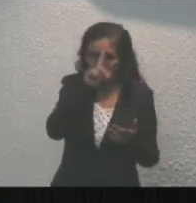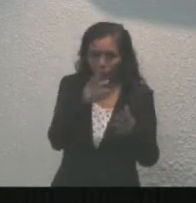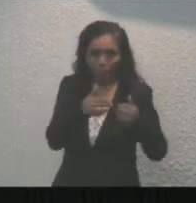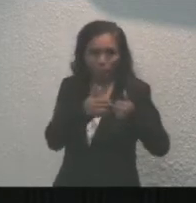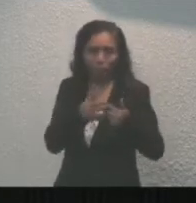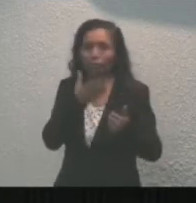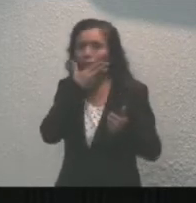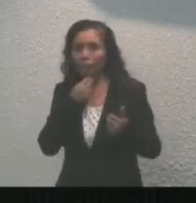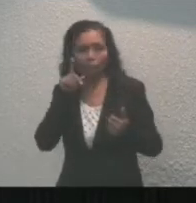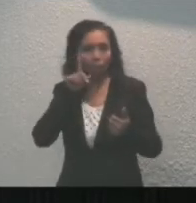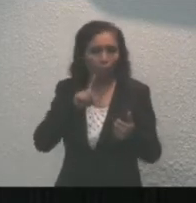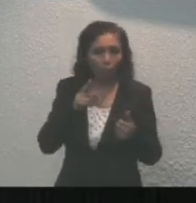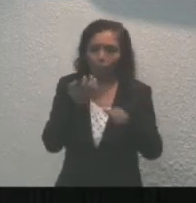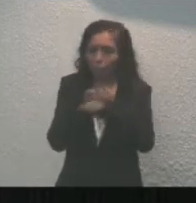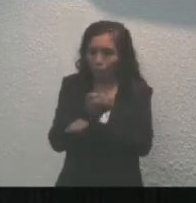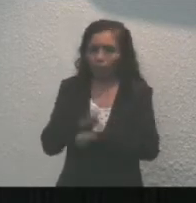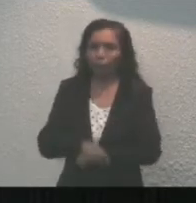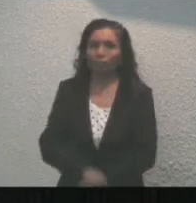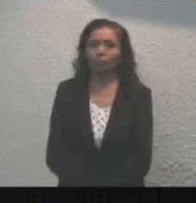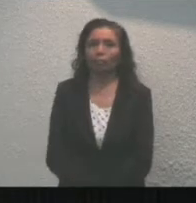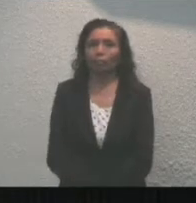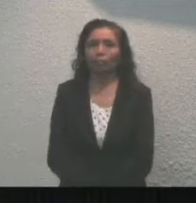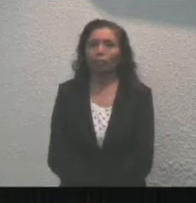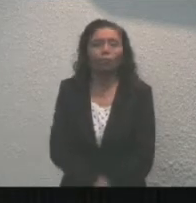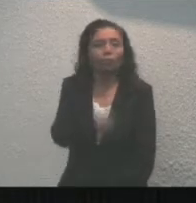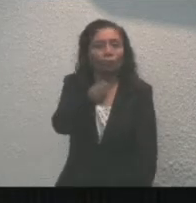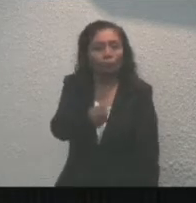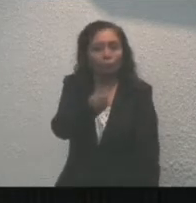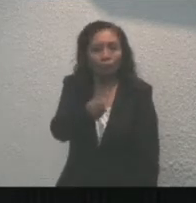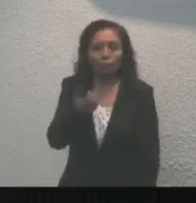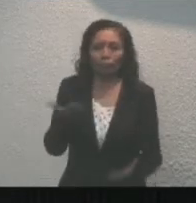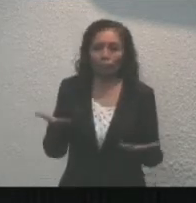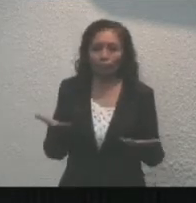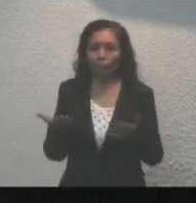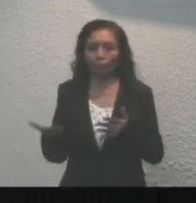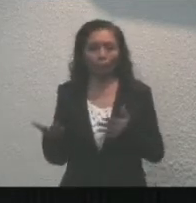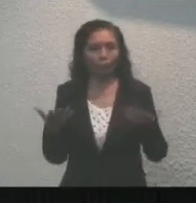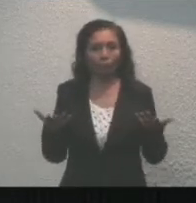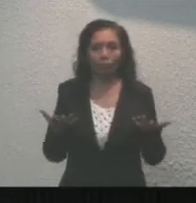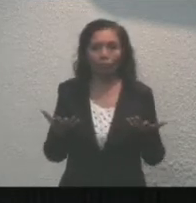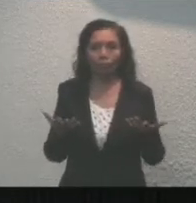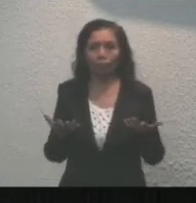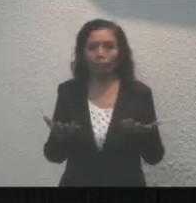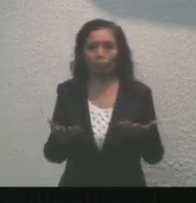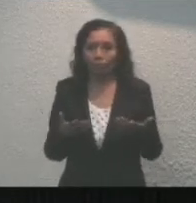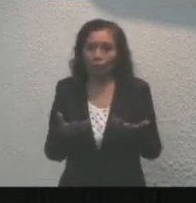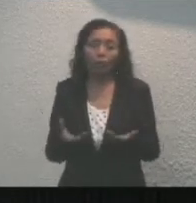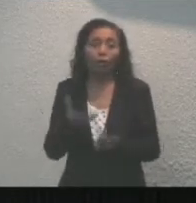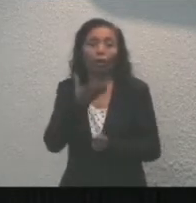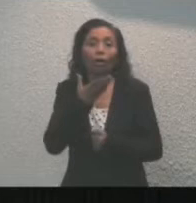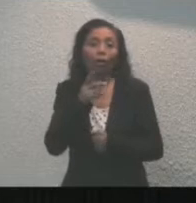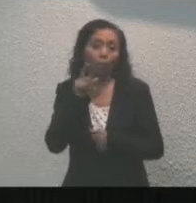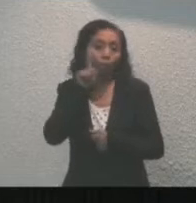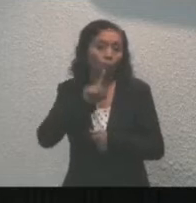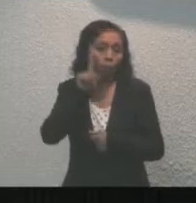del Estado. Saludo a la y los y el galardonado, Ciudadana